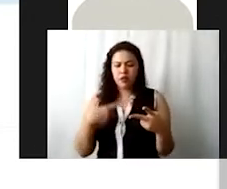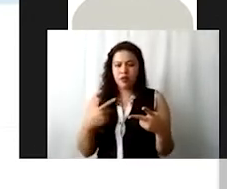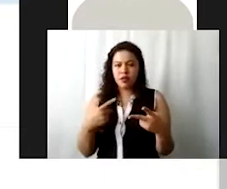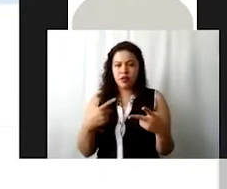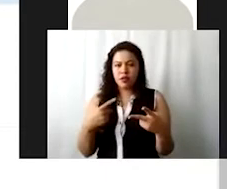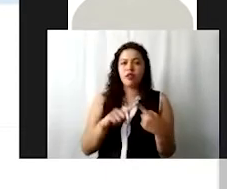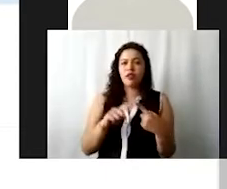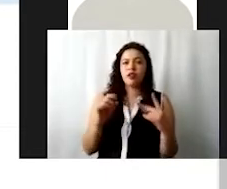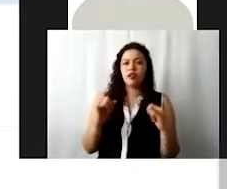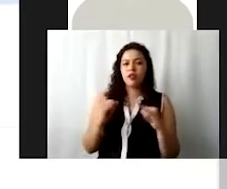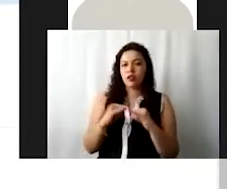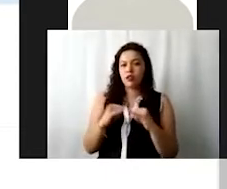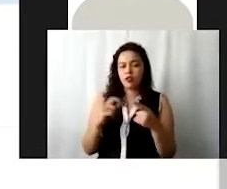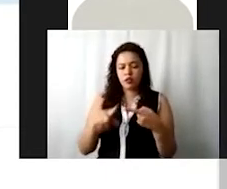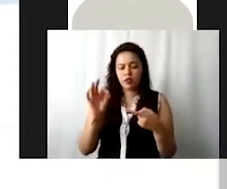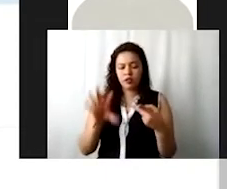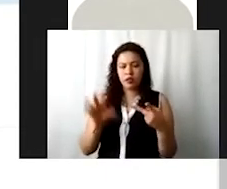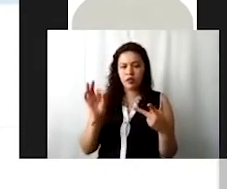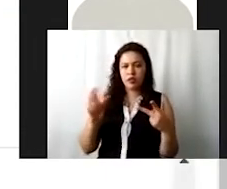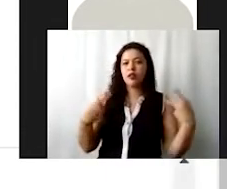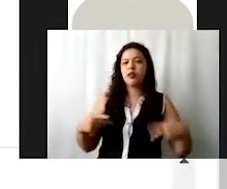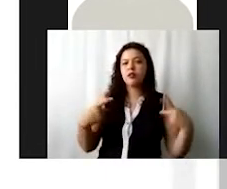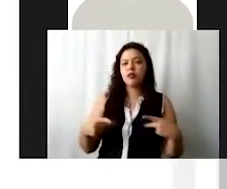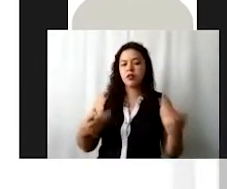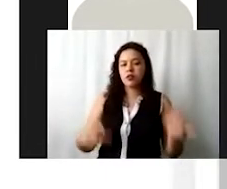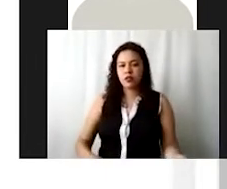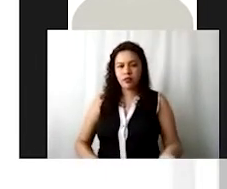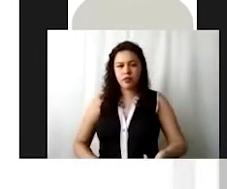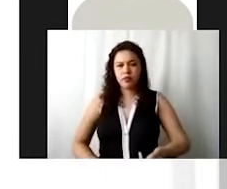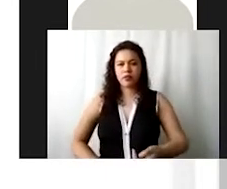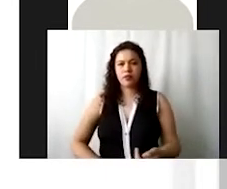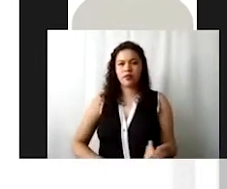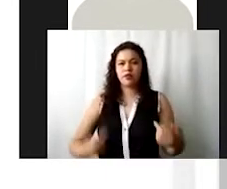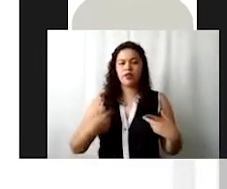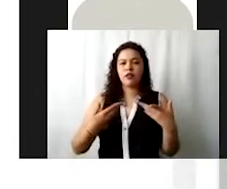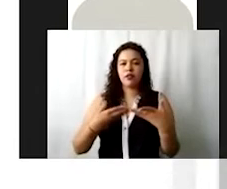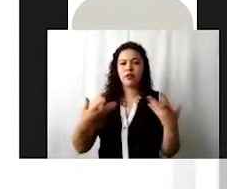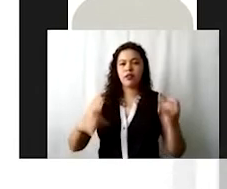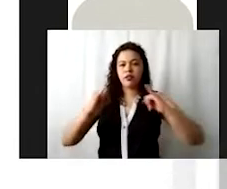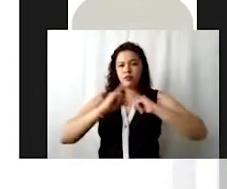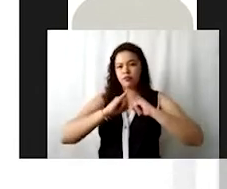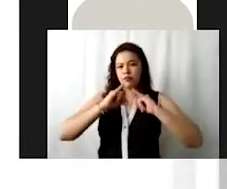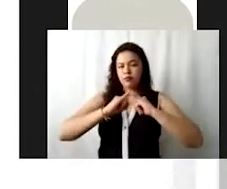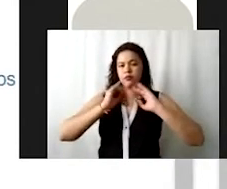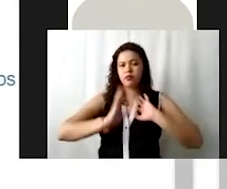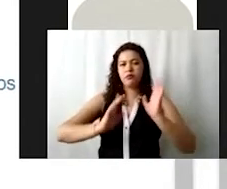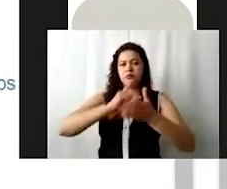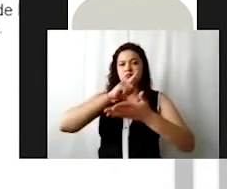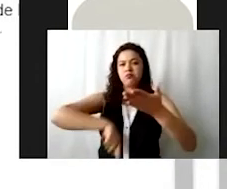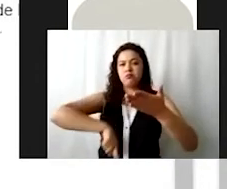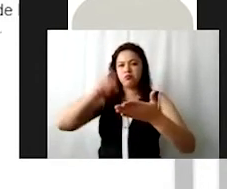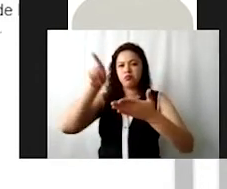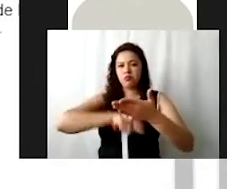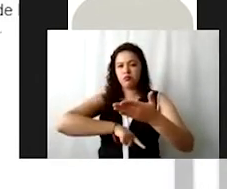instituciones. Pero en este caso son personas. Por ende, el apartado de instituciones se va a bloquear. Ajá.